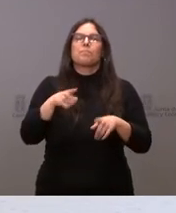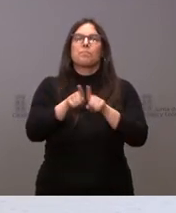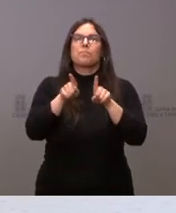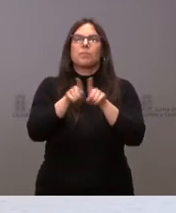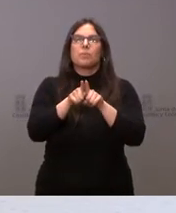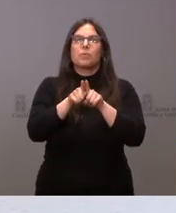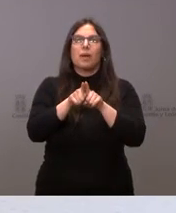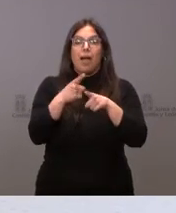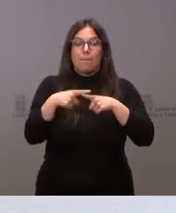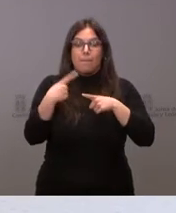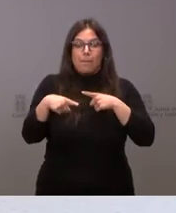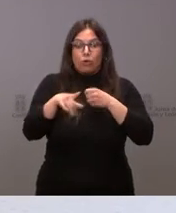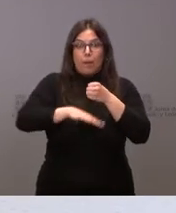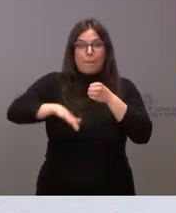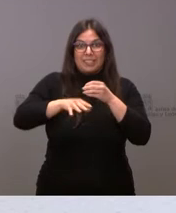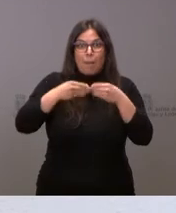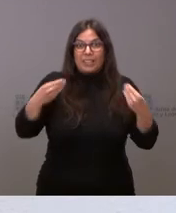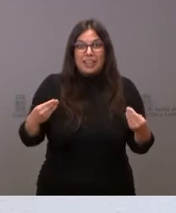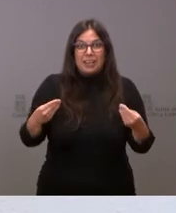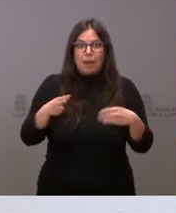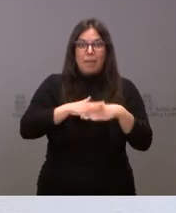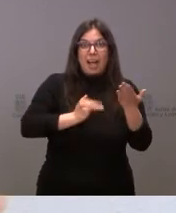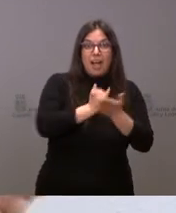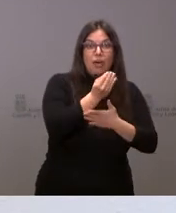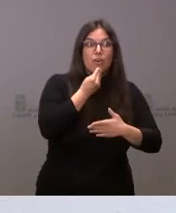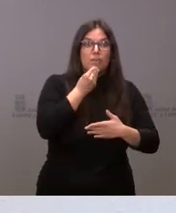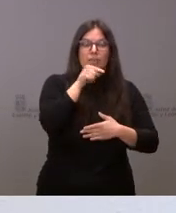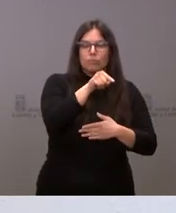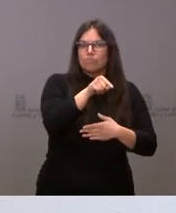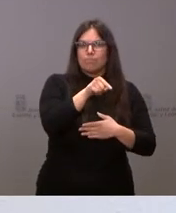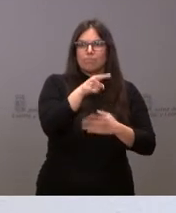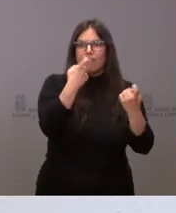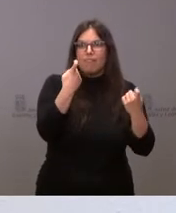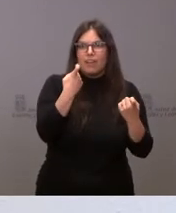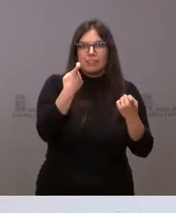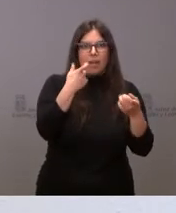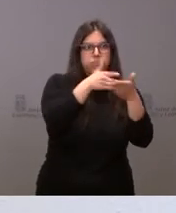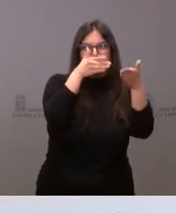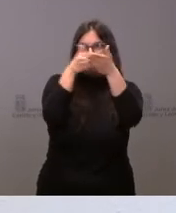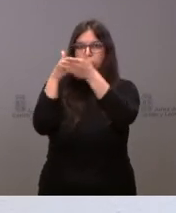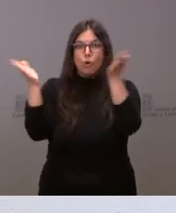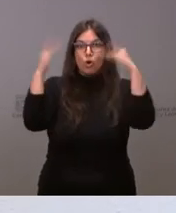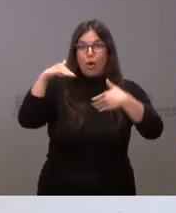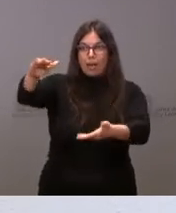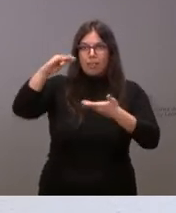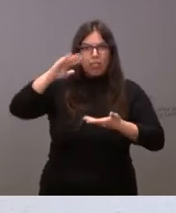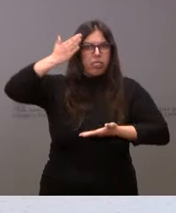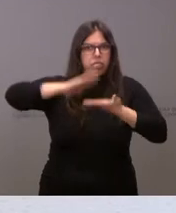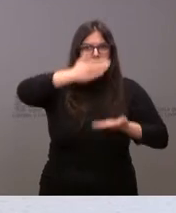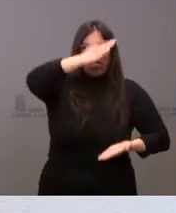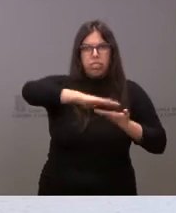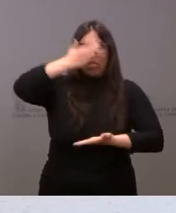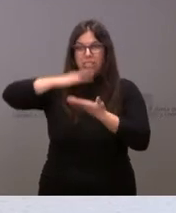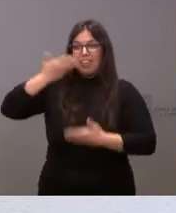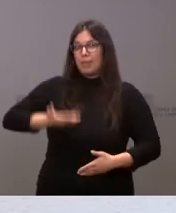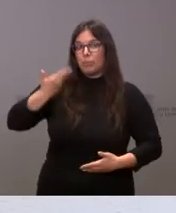de materias primas en el sector agroalimentario, pero de componentes para el sector industrial y lo estamos